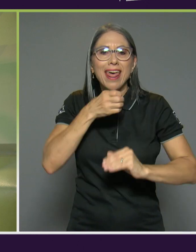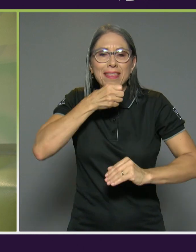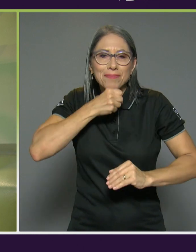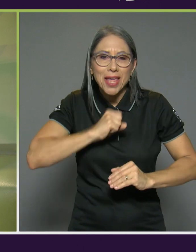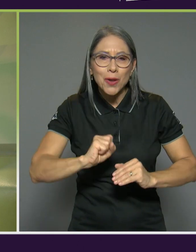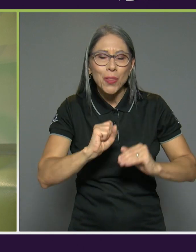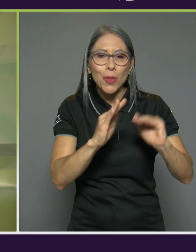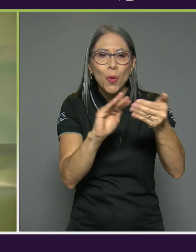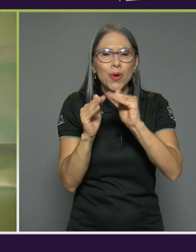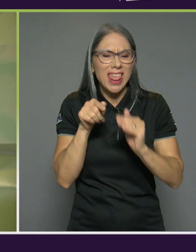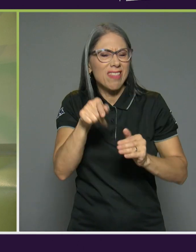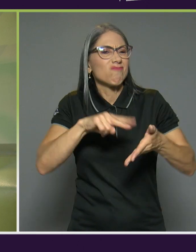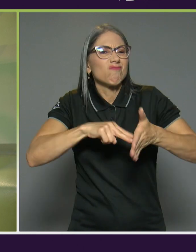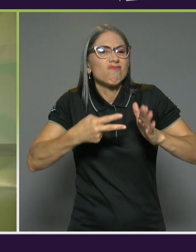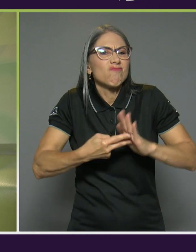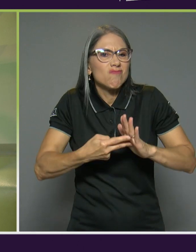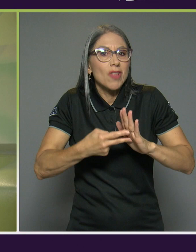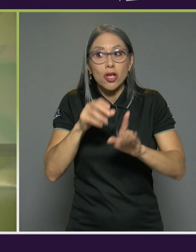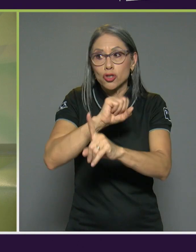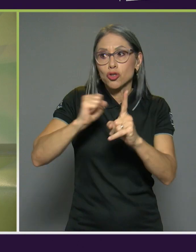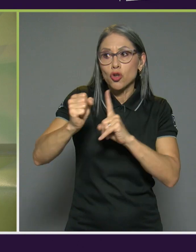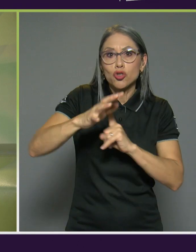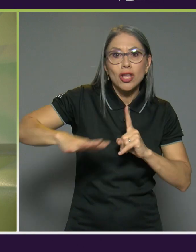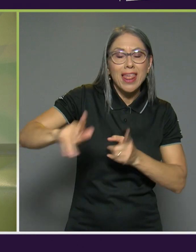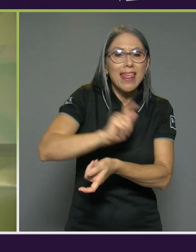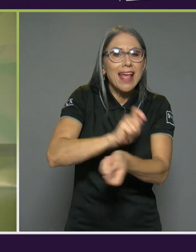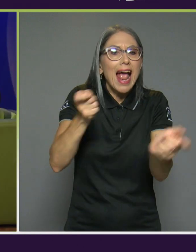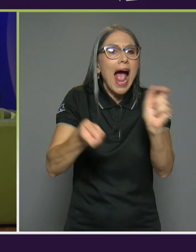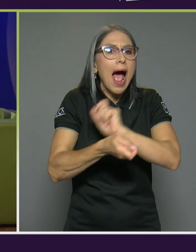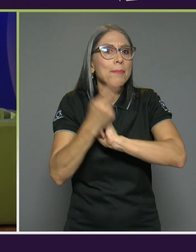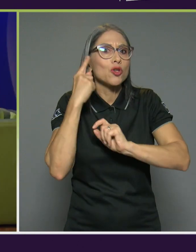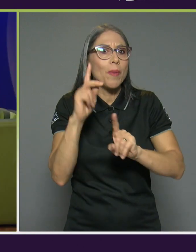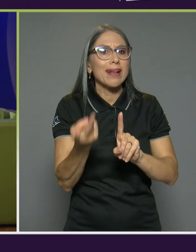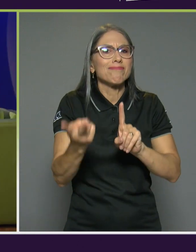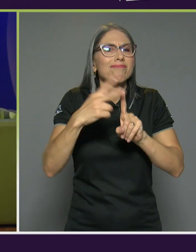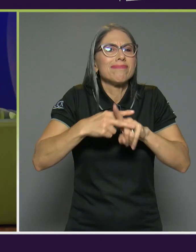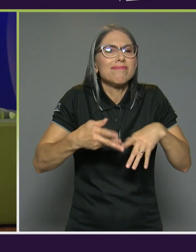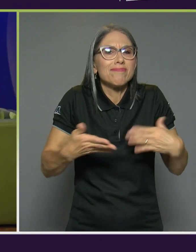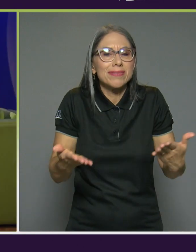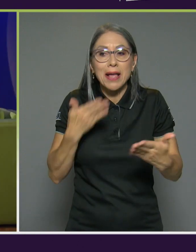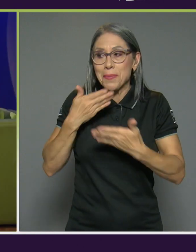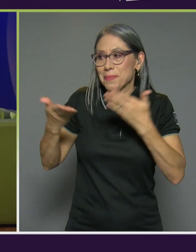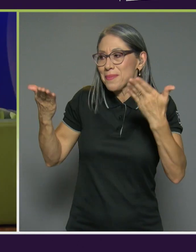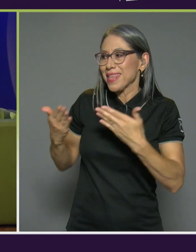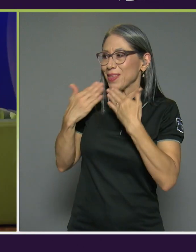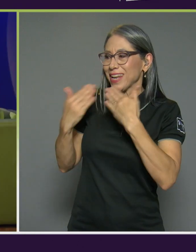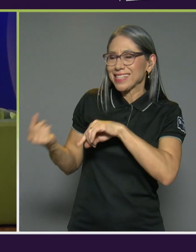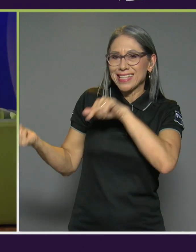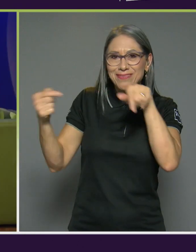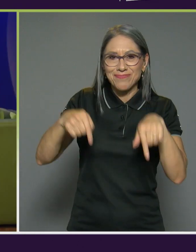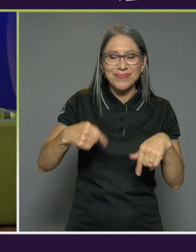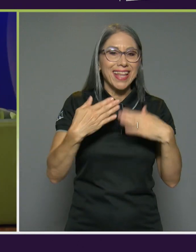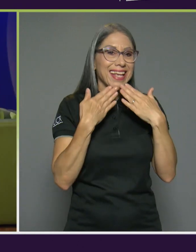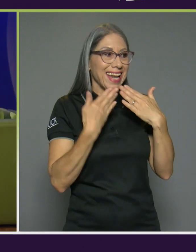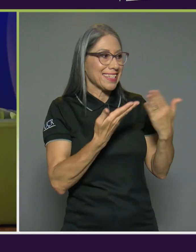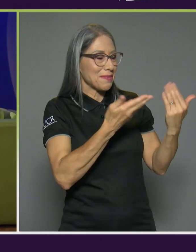tenemos que hacer como sociedad para implementarlo en pleno bienvenido eduardo muchas gracias por acompañarnos gracias maria fernanda y es que hablar de